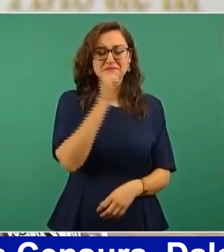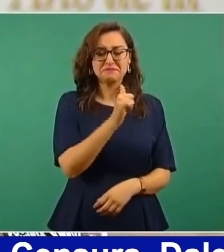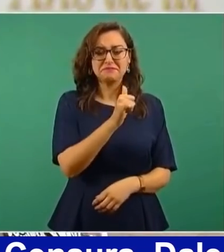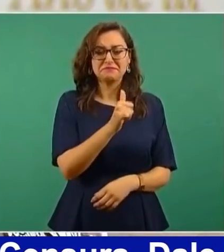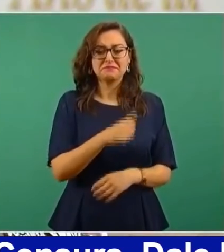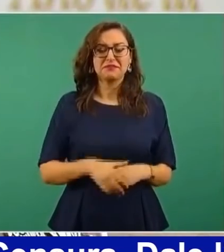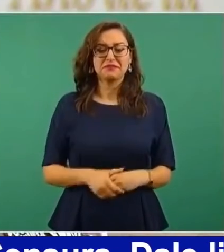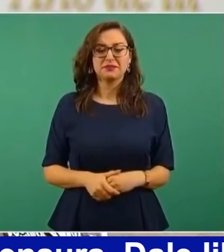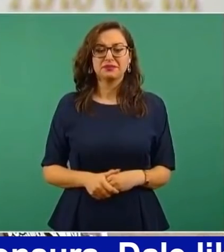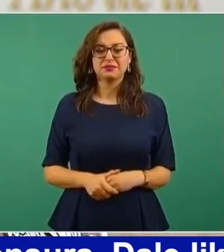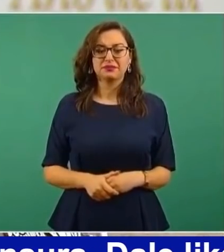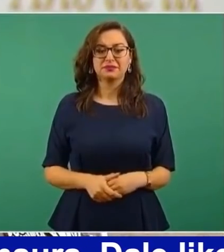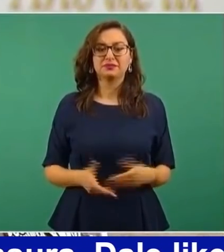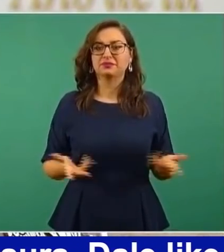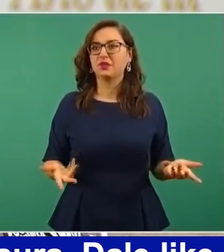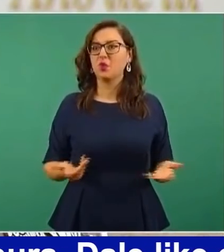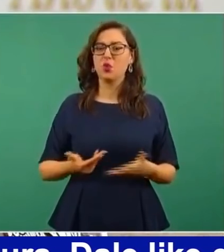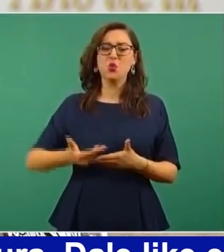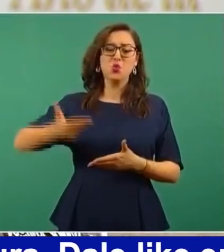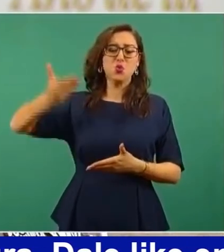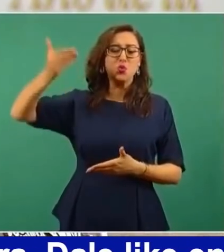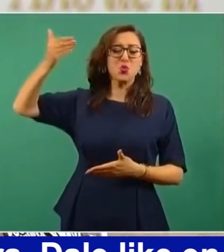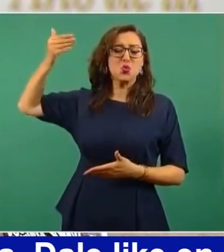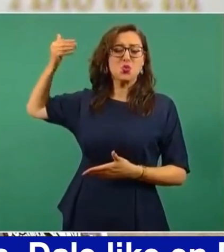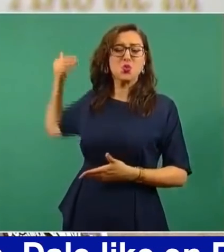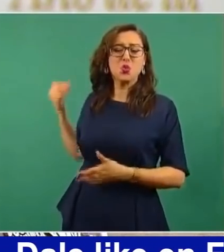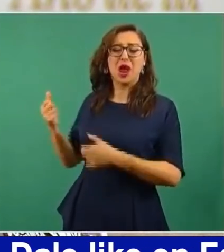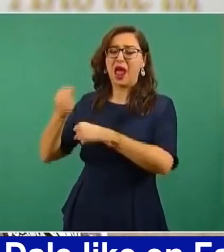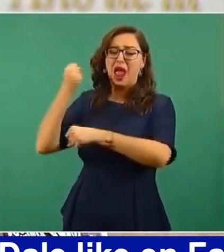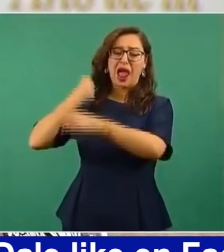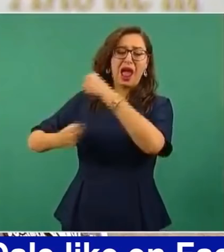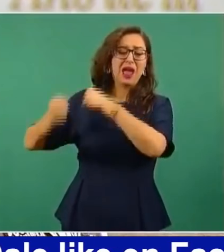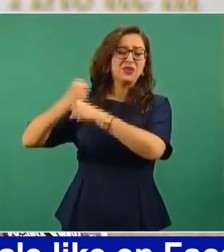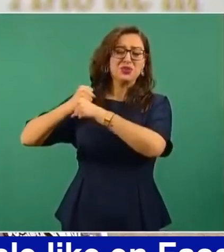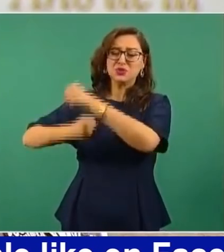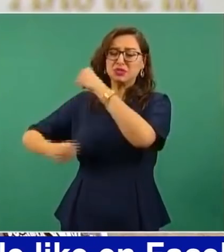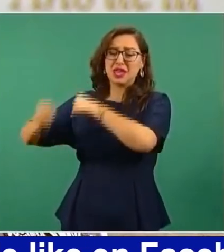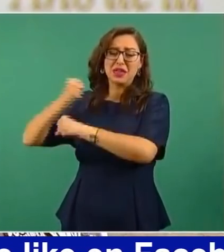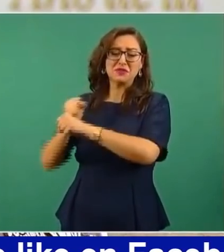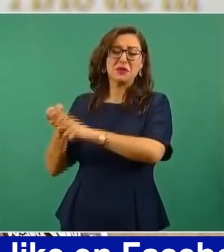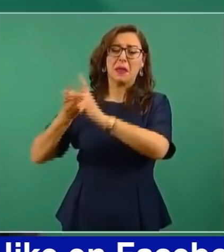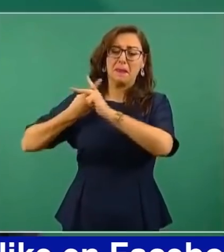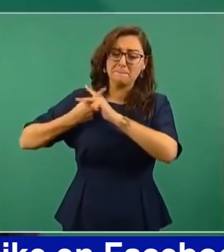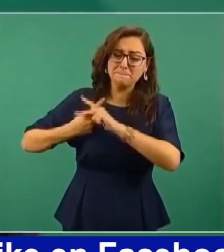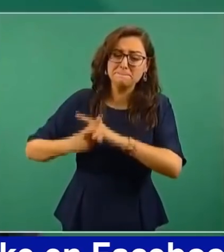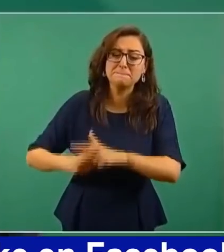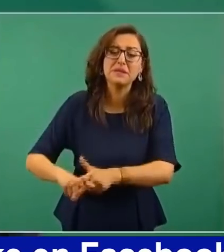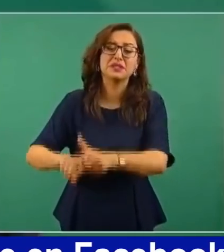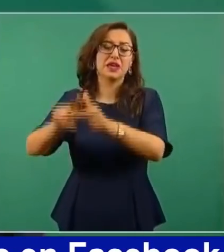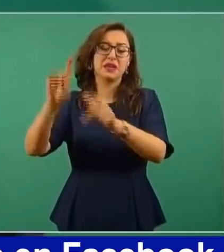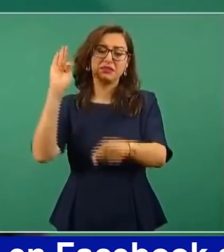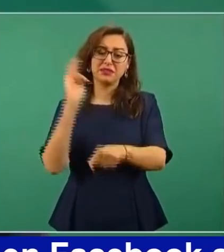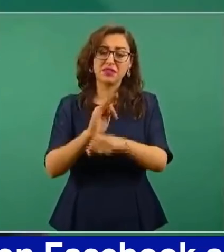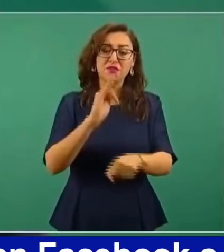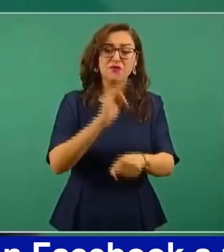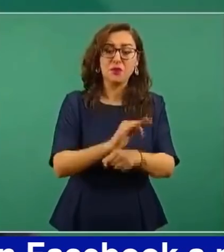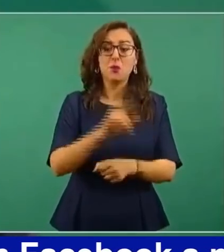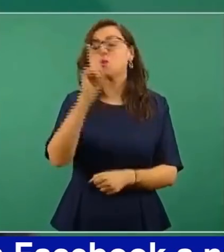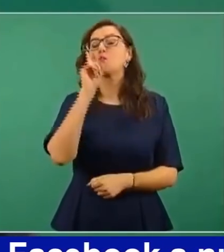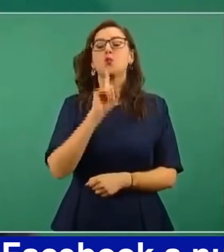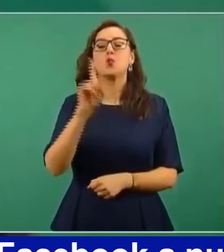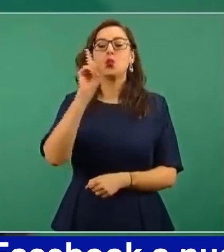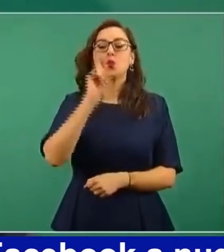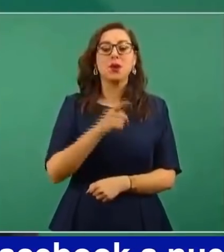Somos precursores en la defensa y el respeto a las mujeres. Pero el